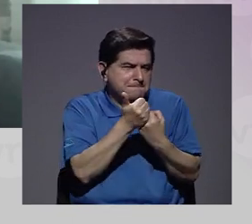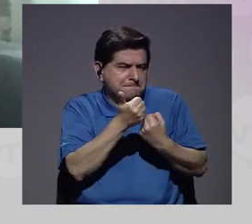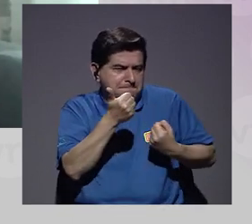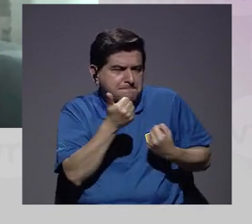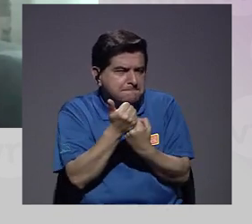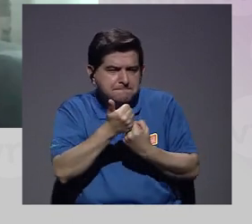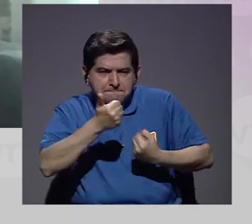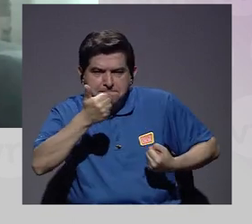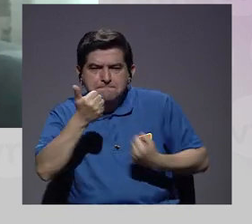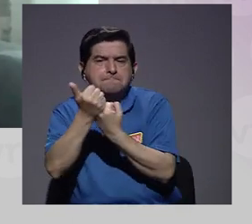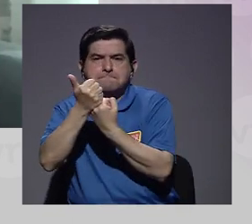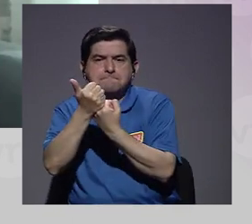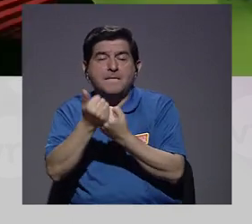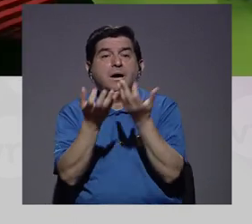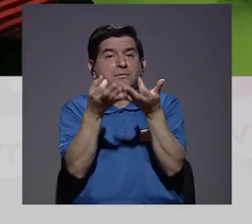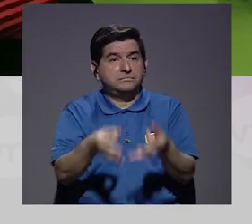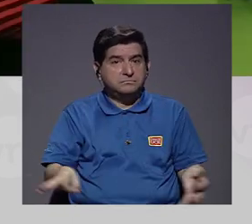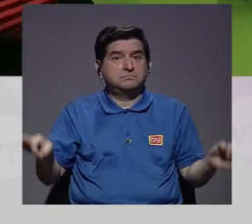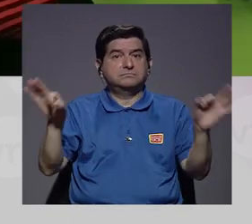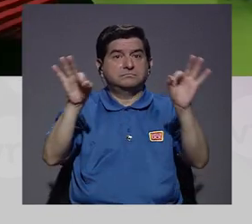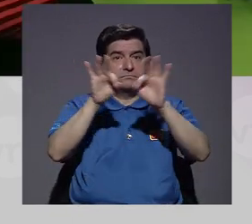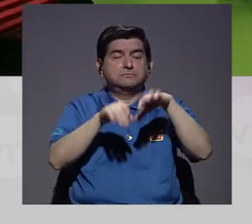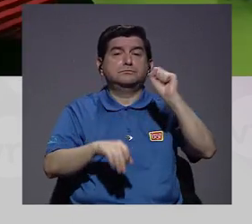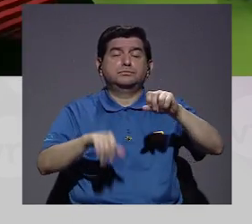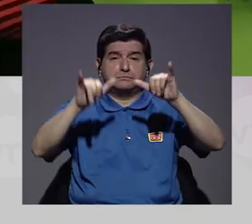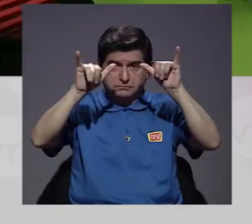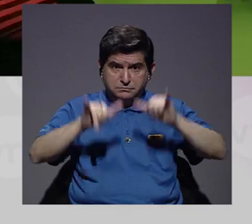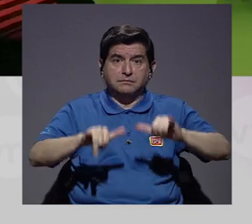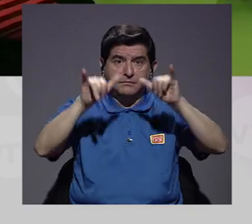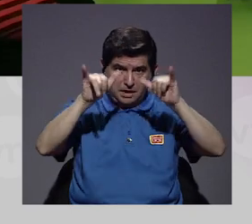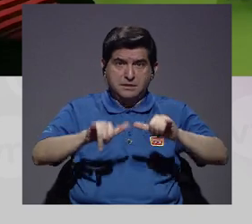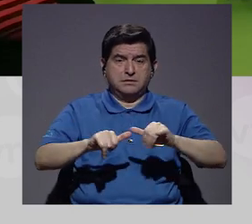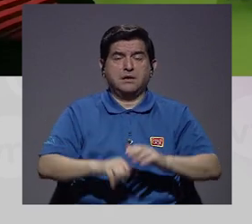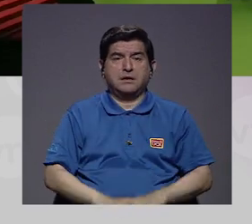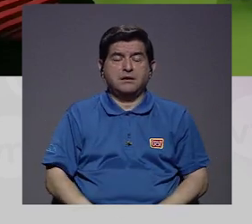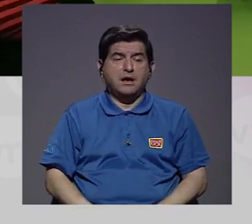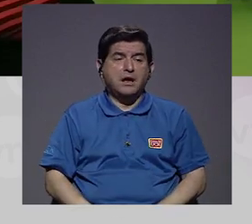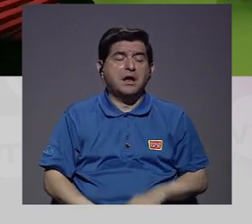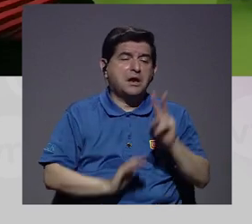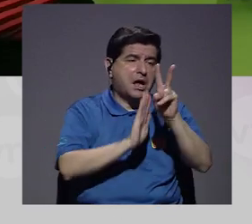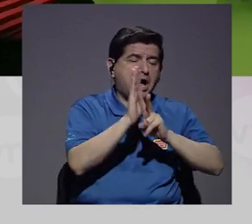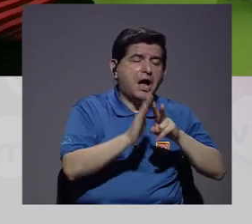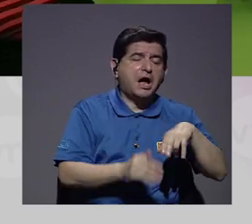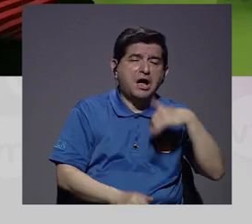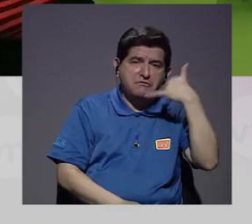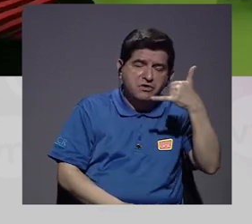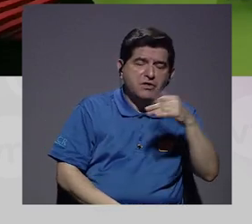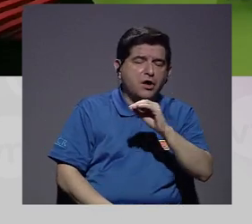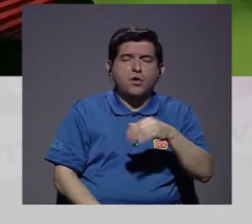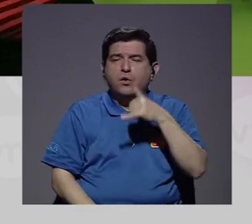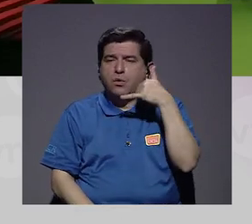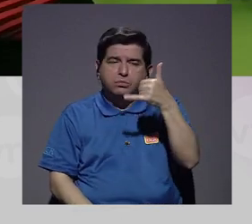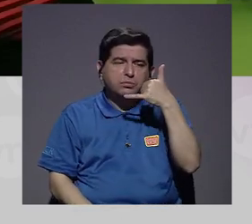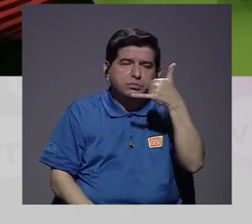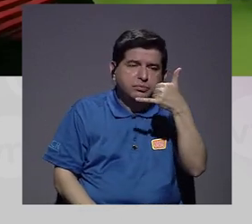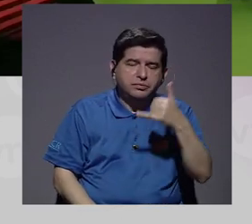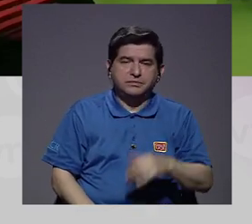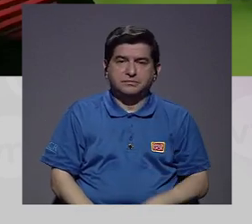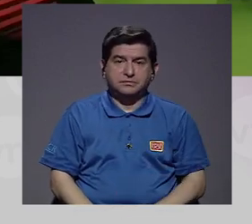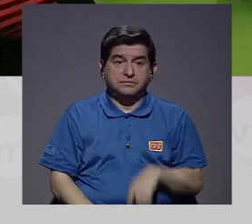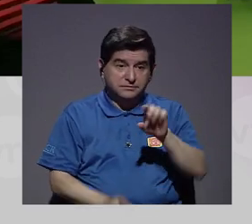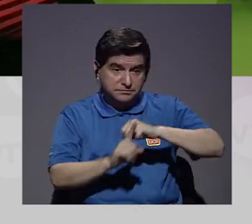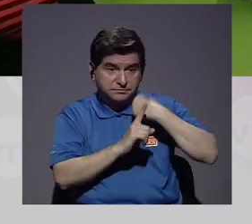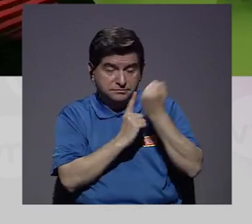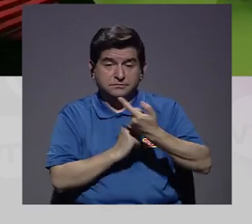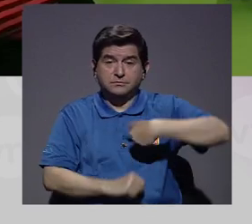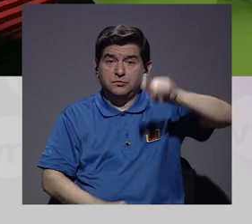Apoyándose tanto como ahora. Es muy importante, sí, mantener la presencia en videollamadas, llamadas por teléfono, etc. Y